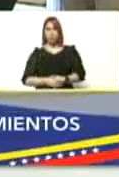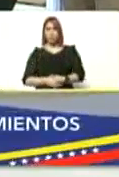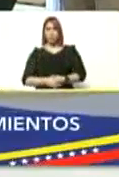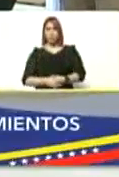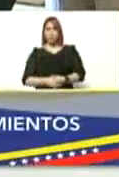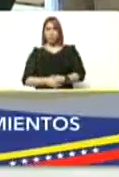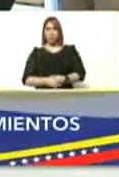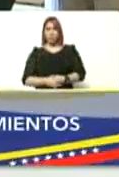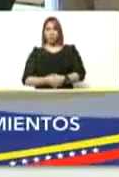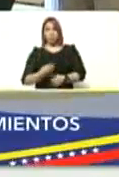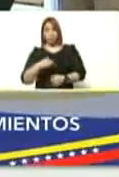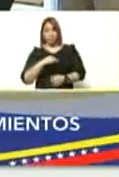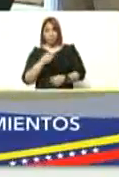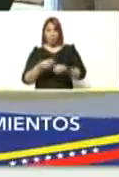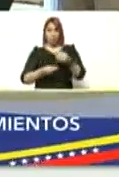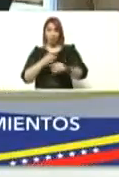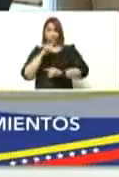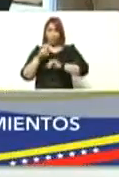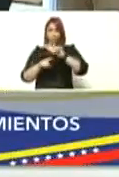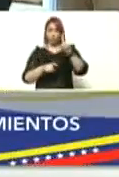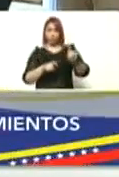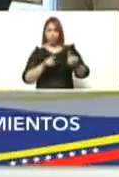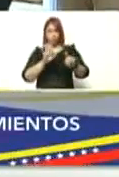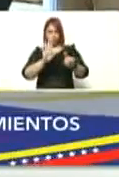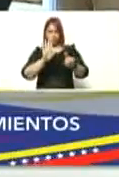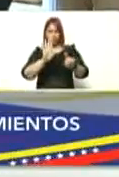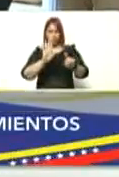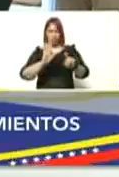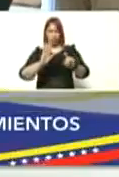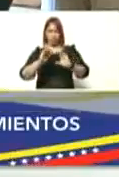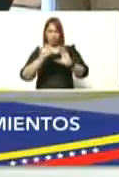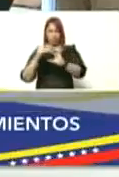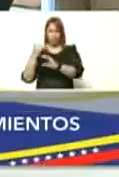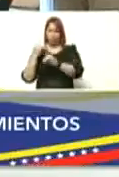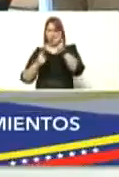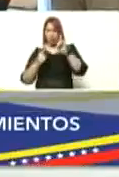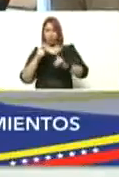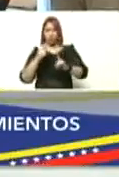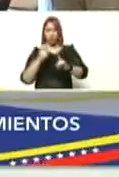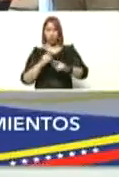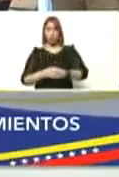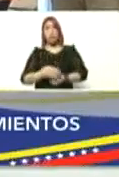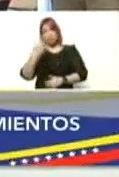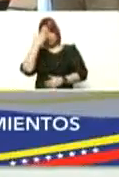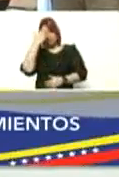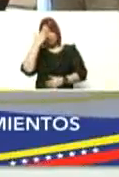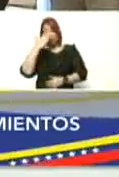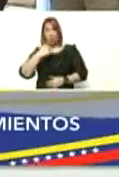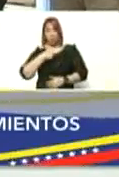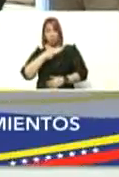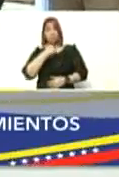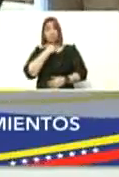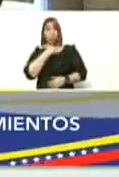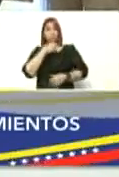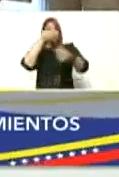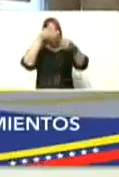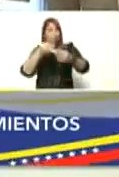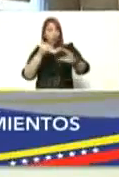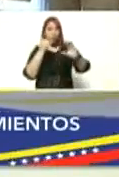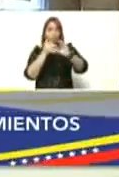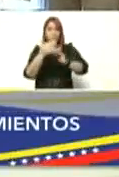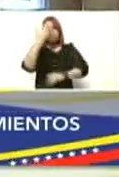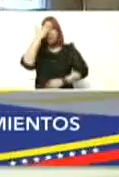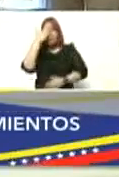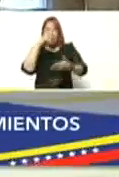hemos hecho la encuesta ya me están dando algunos mensajes ya saben que a mi me gusta en tiempo real saber los